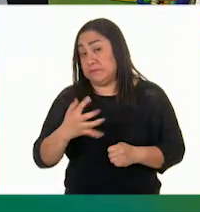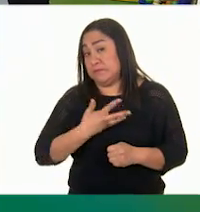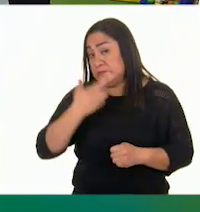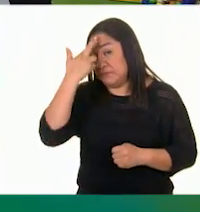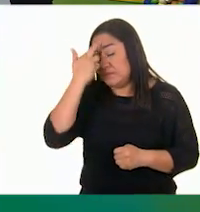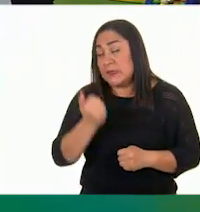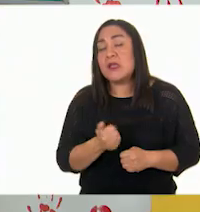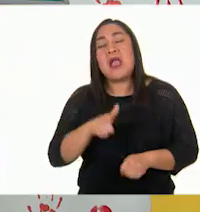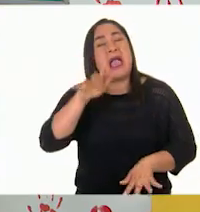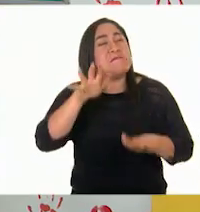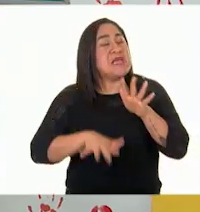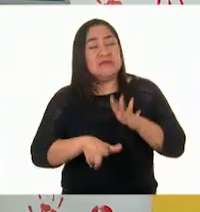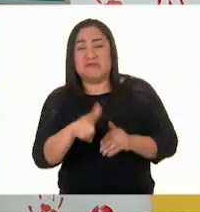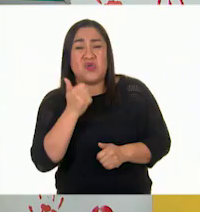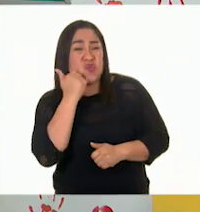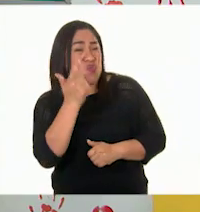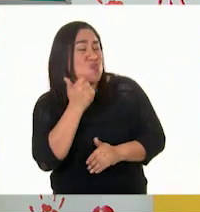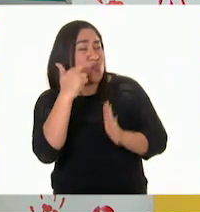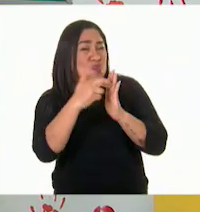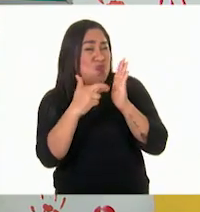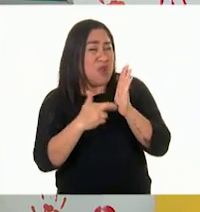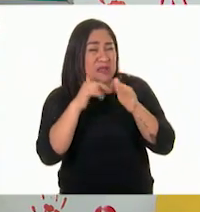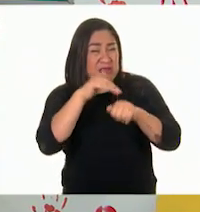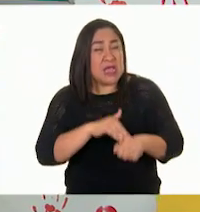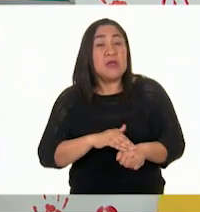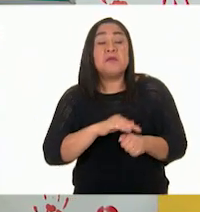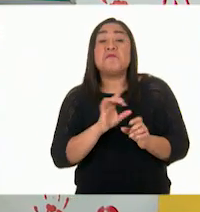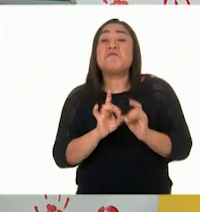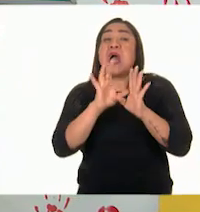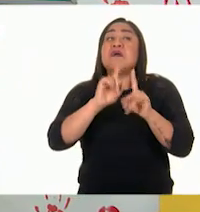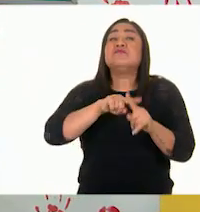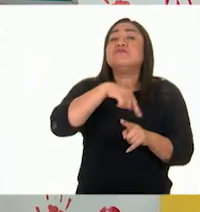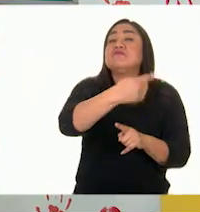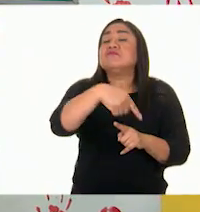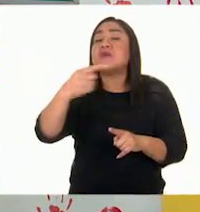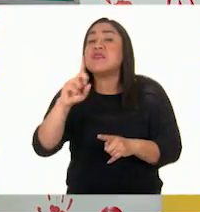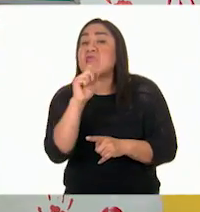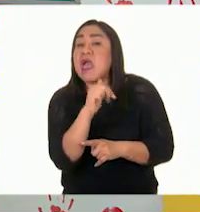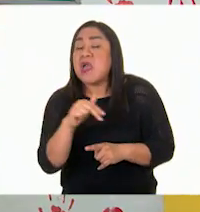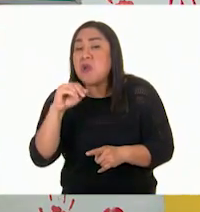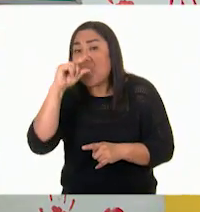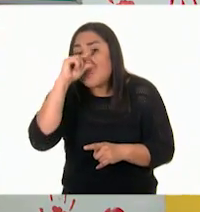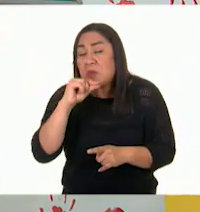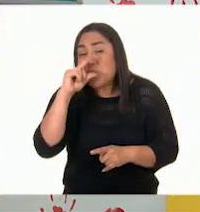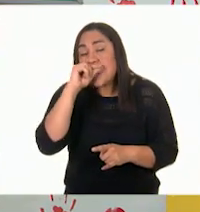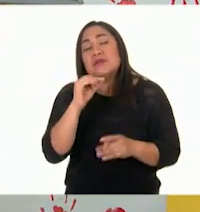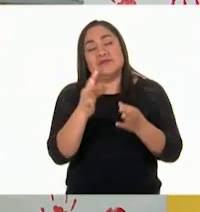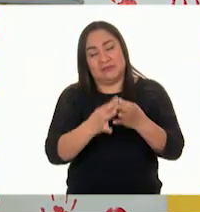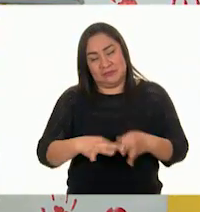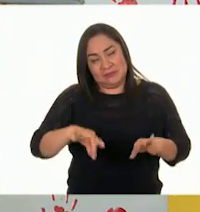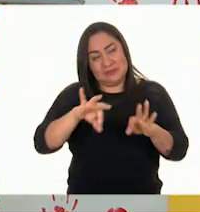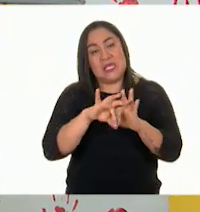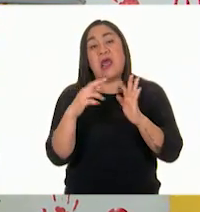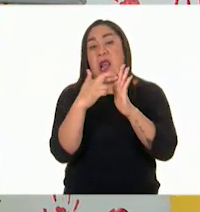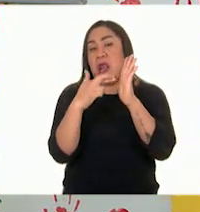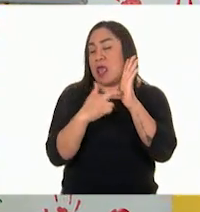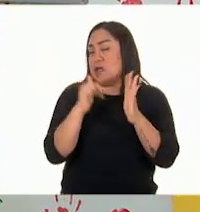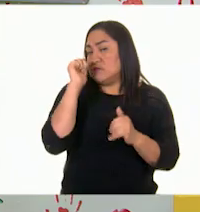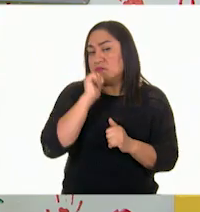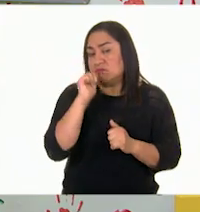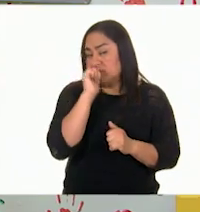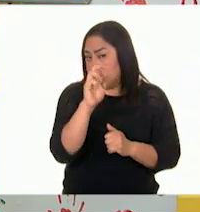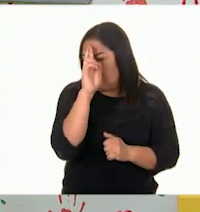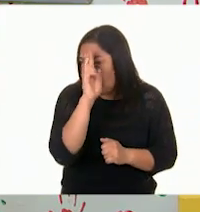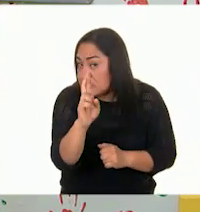cuando no seguimos las reglas podemos dañar a las personas. Por eso es importante siempre respetar las reglas de esta forma.